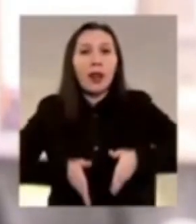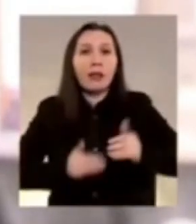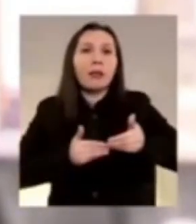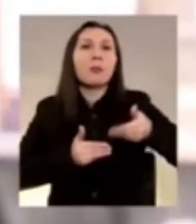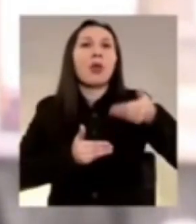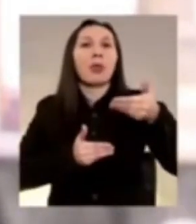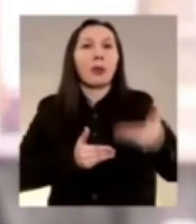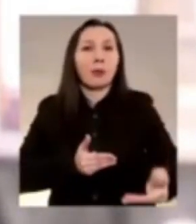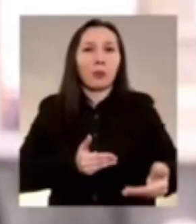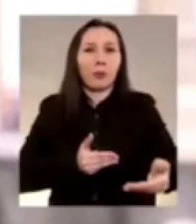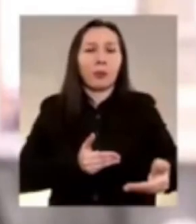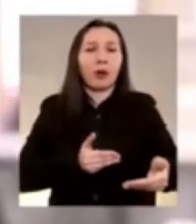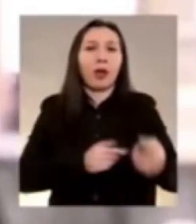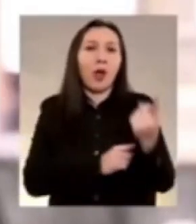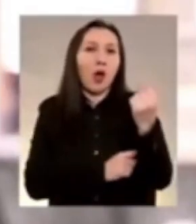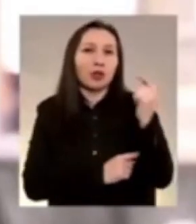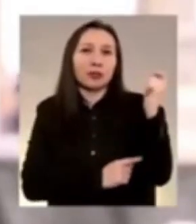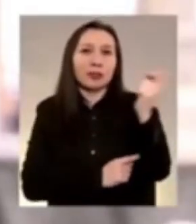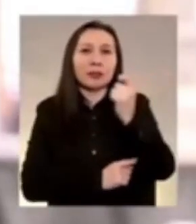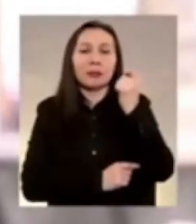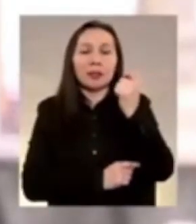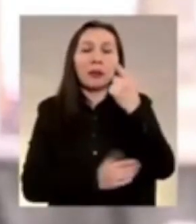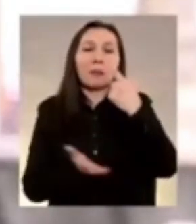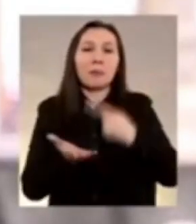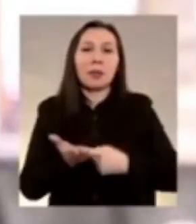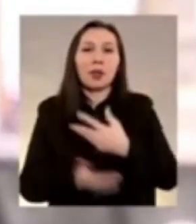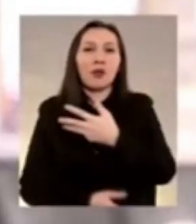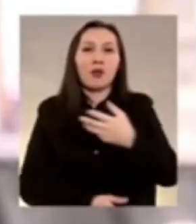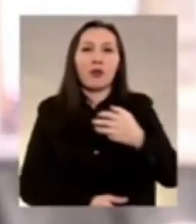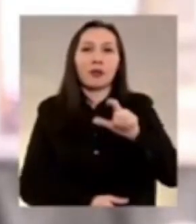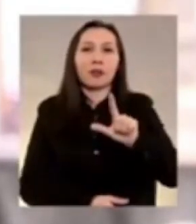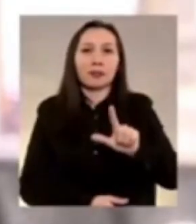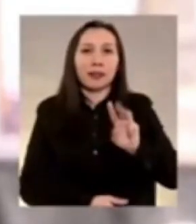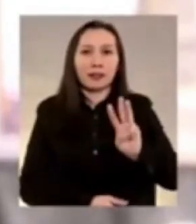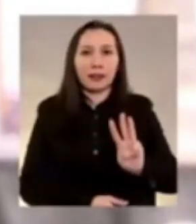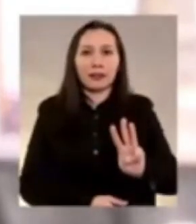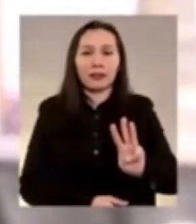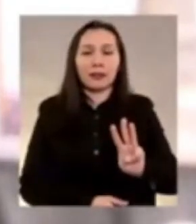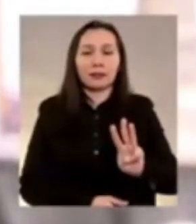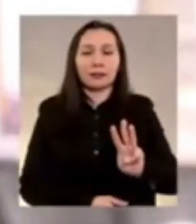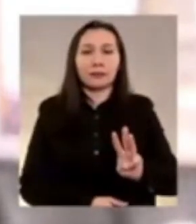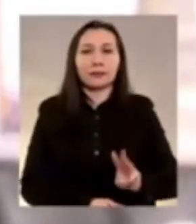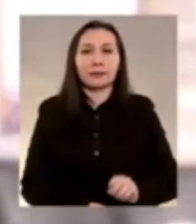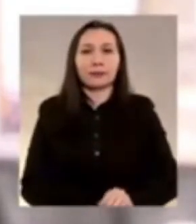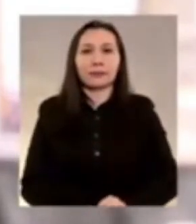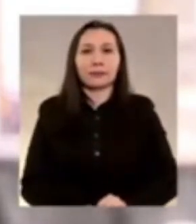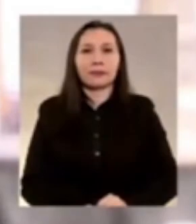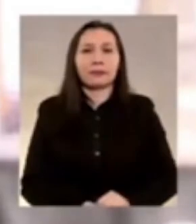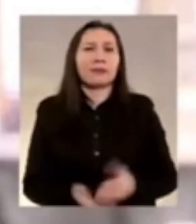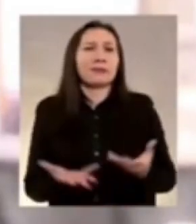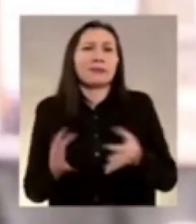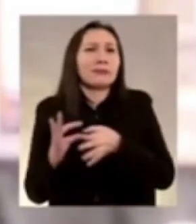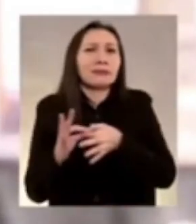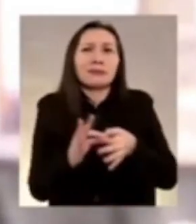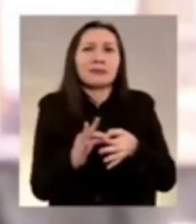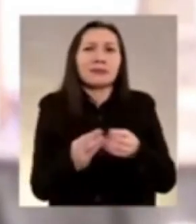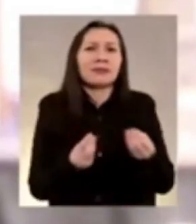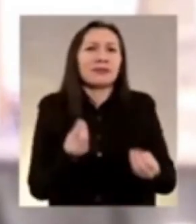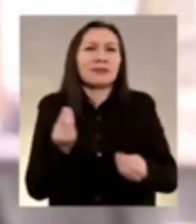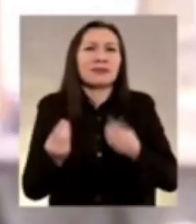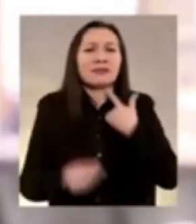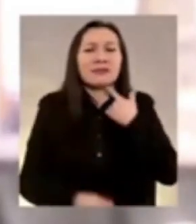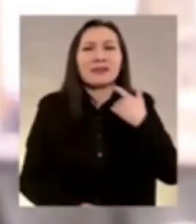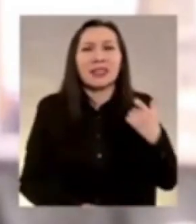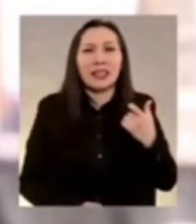después del 11 de septiembre de 1973 ¿qué sentido tiene entonces